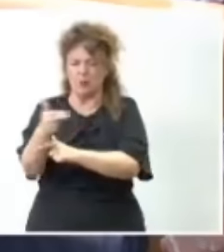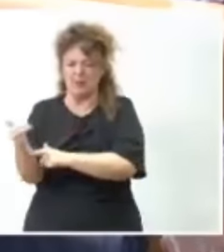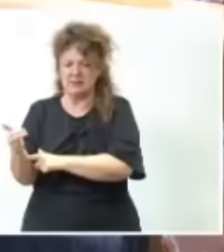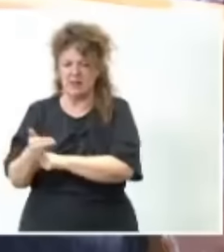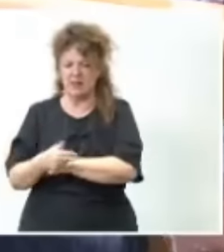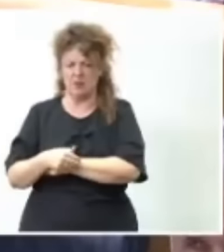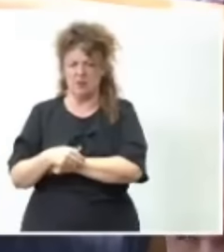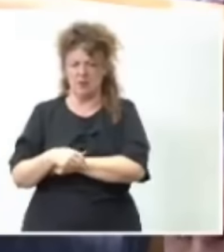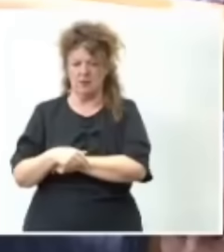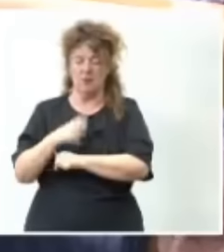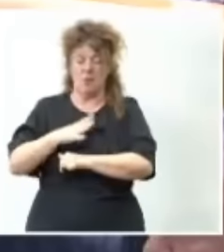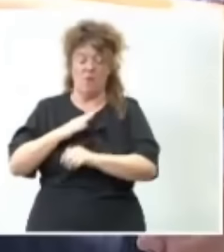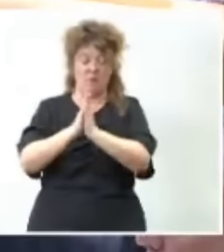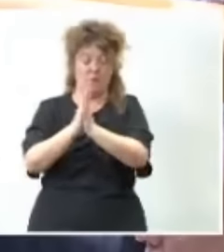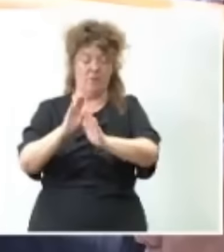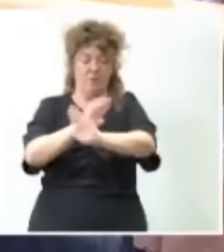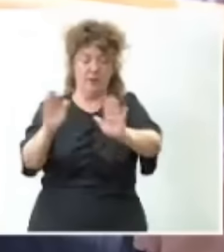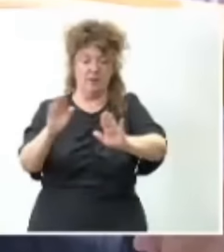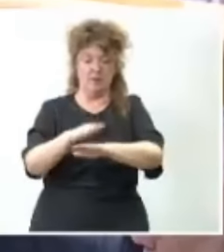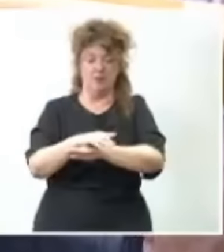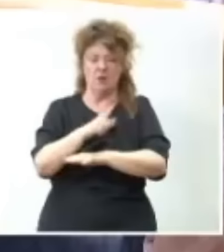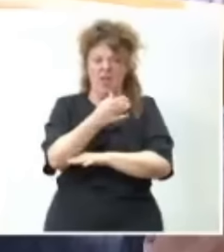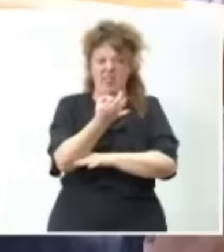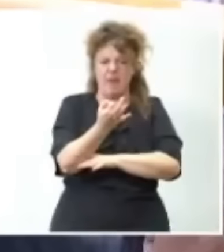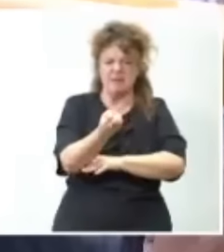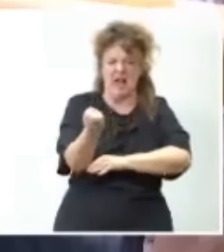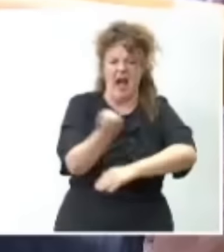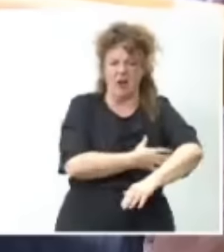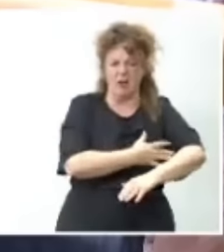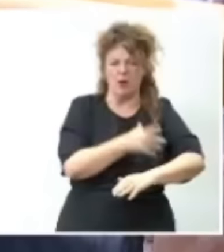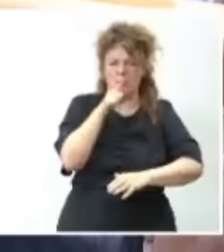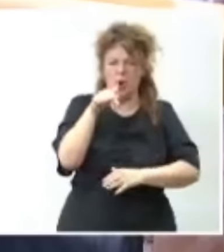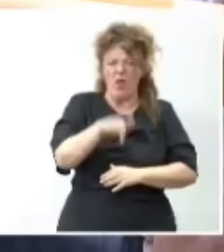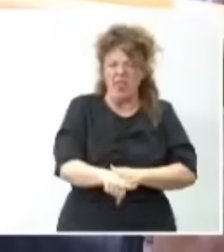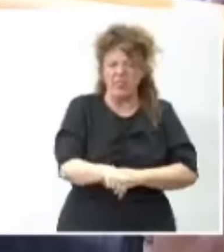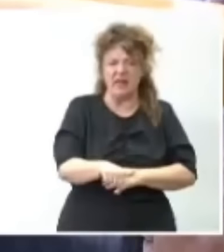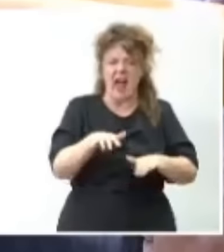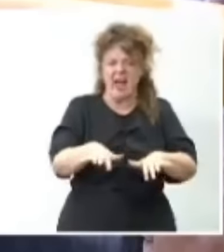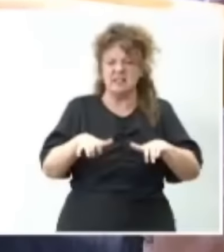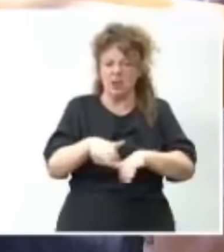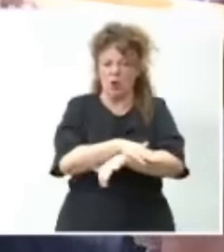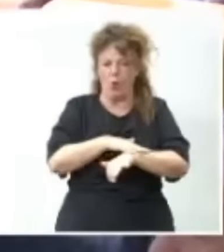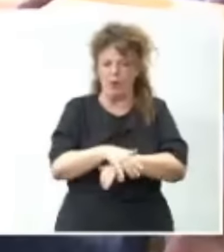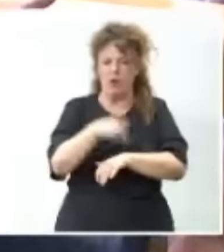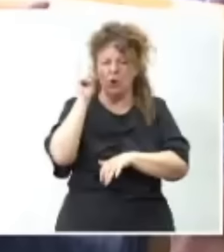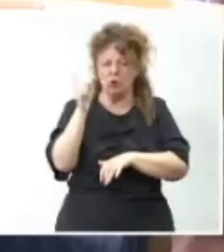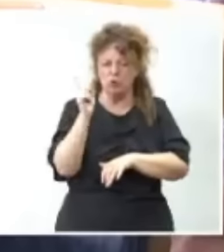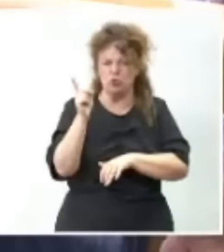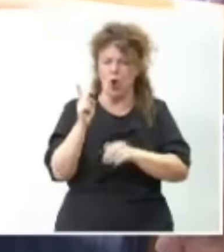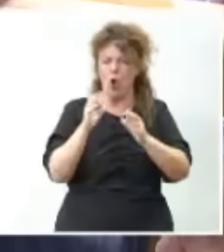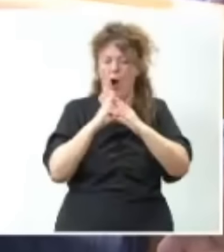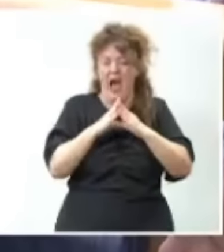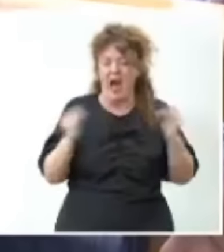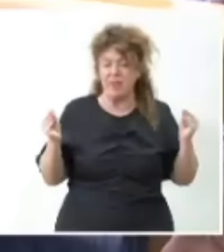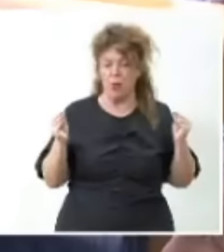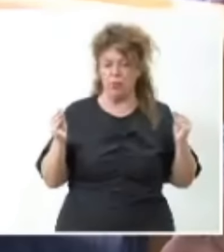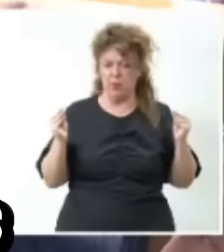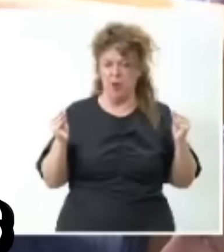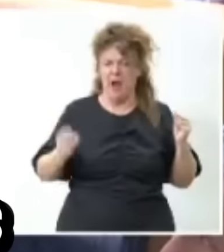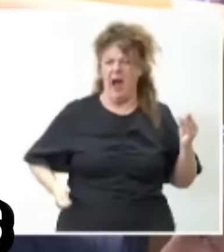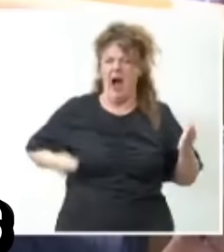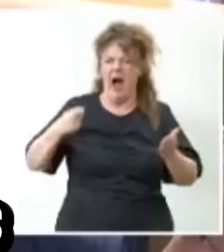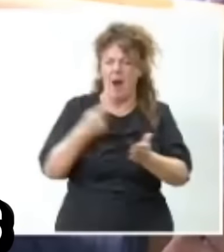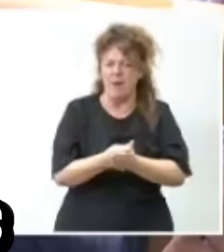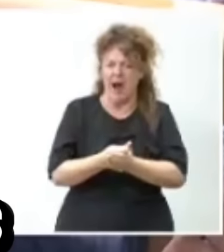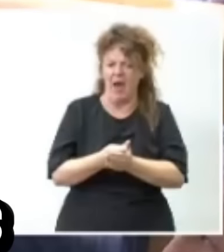Vamos a ver, tenía usted que habersela ahorrado. Porque decirle a este Gobierno que sólo en Andalucía ha pagado